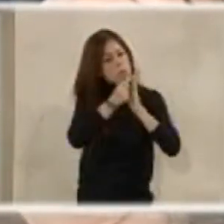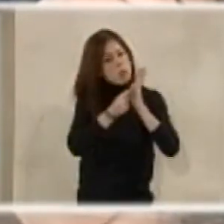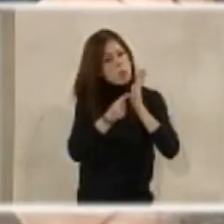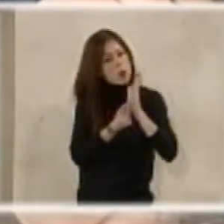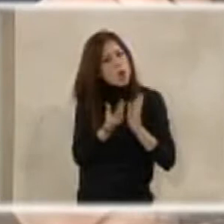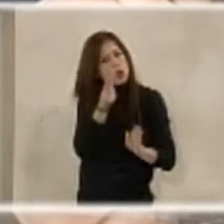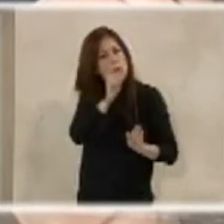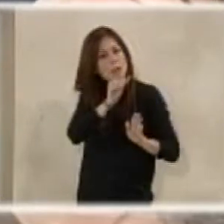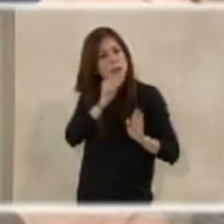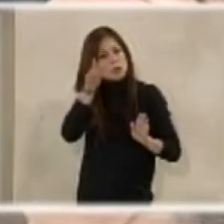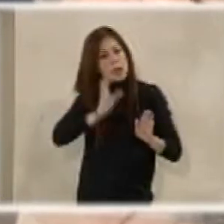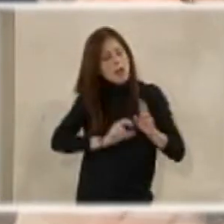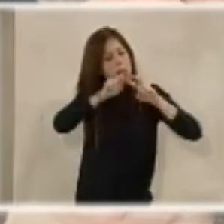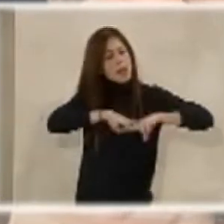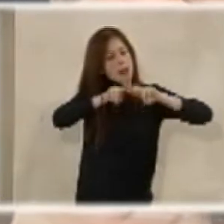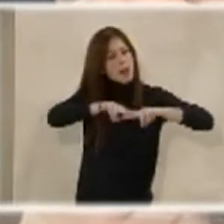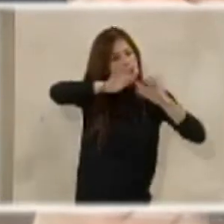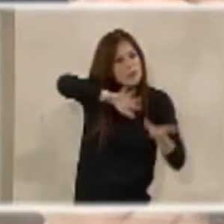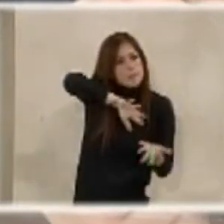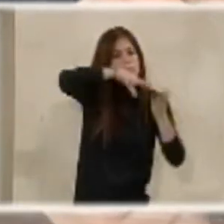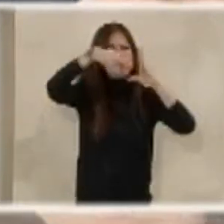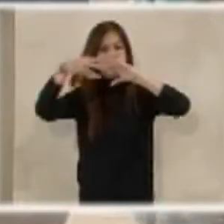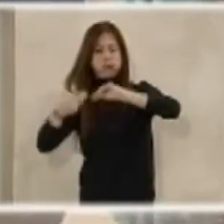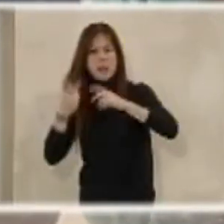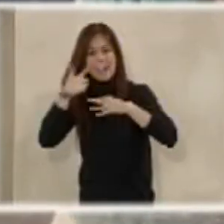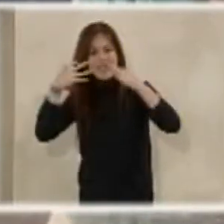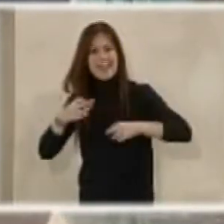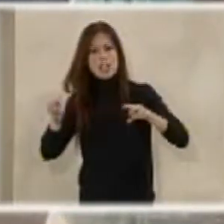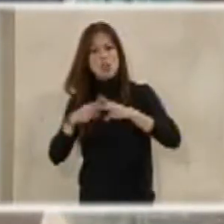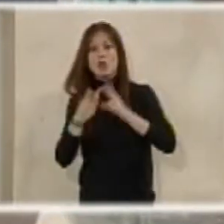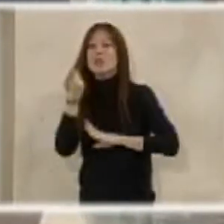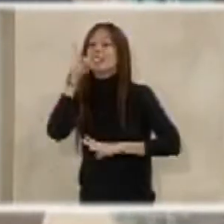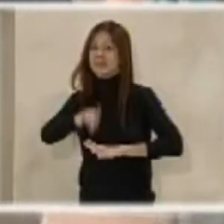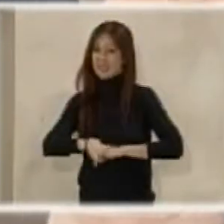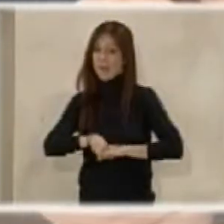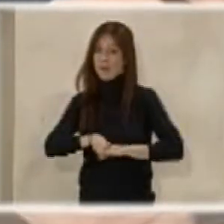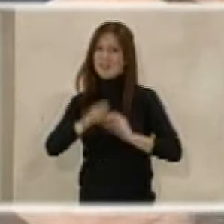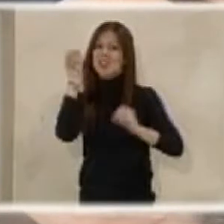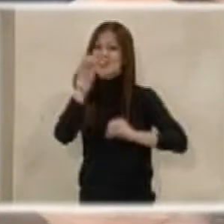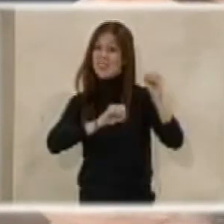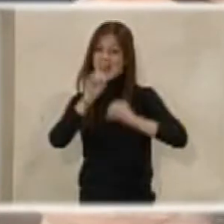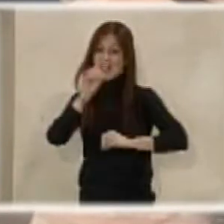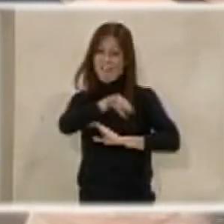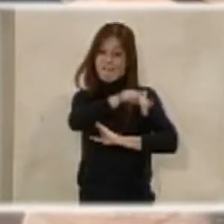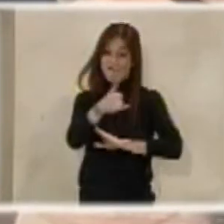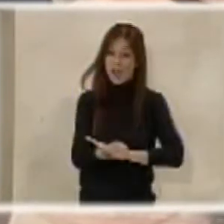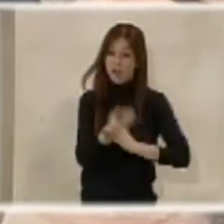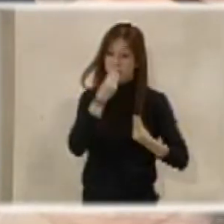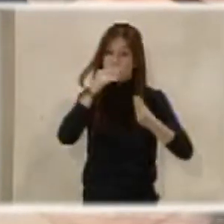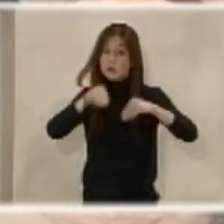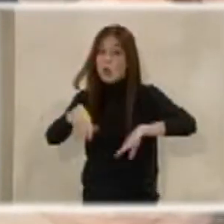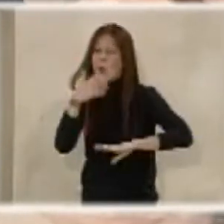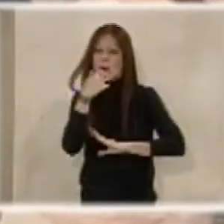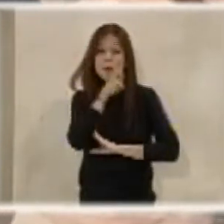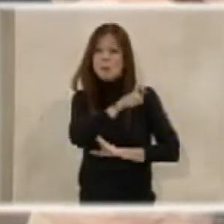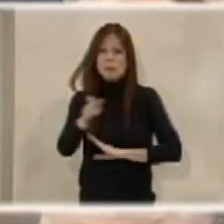complementos salariales y adaptarlo a la nueva realidad social, pero también la tasa de reposición de todos los policías y guardias civiles que no